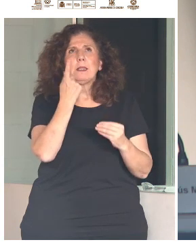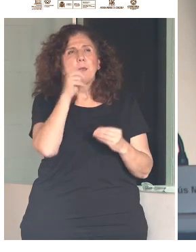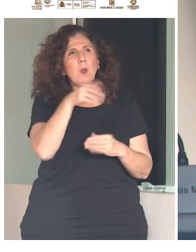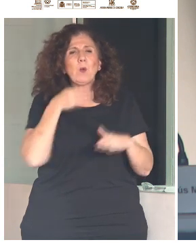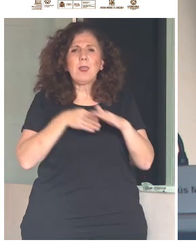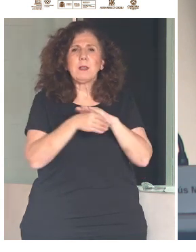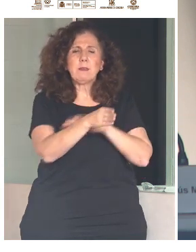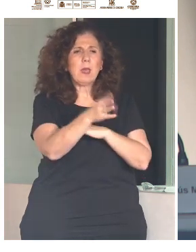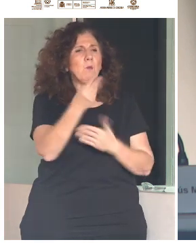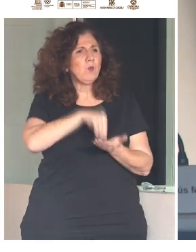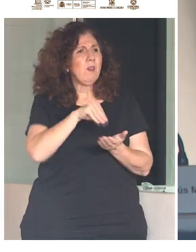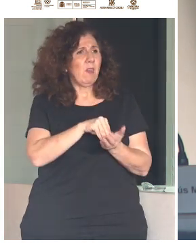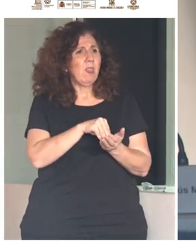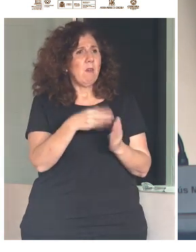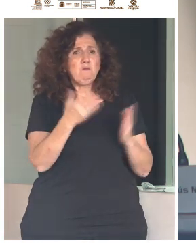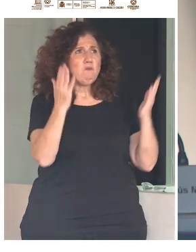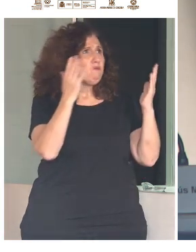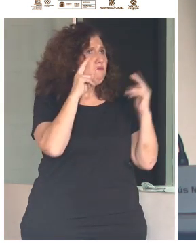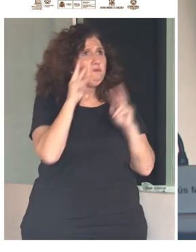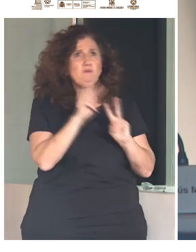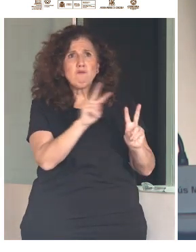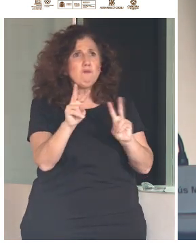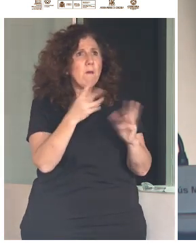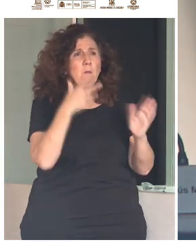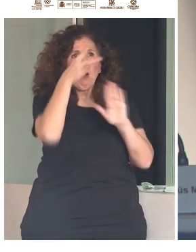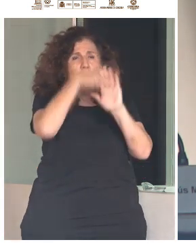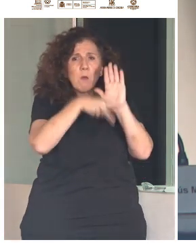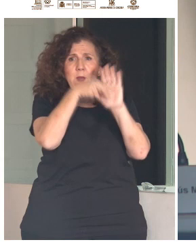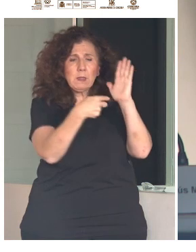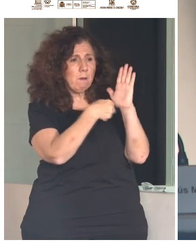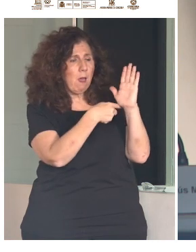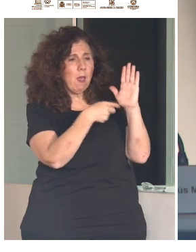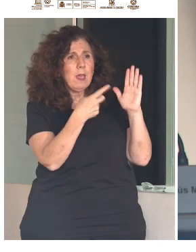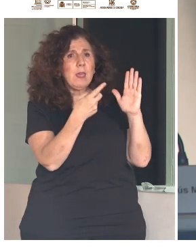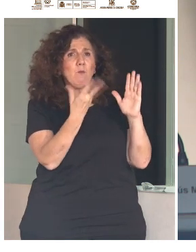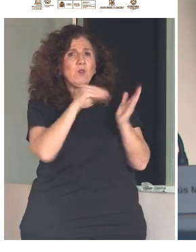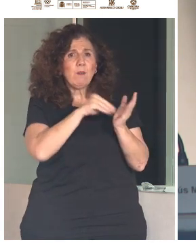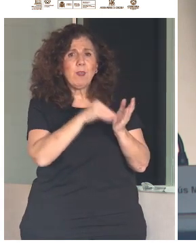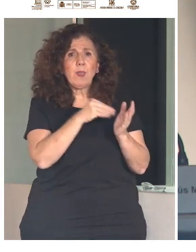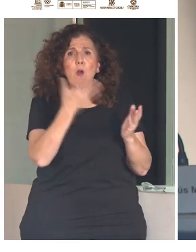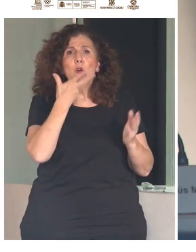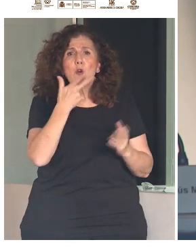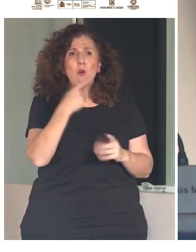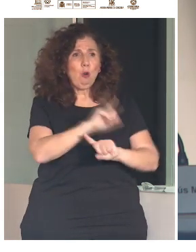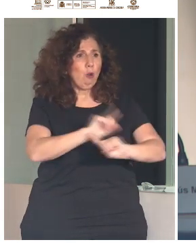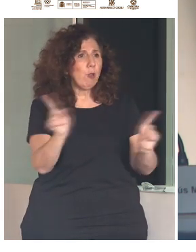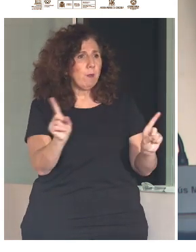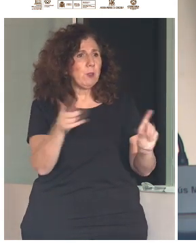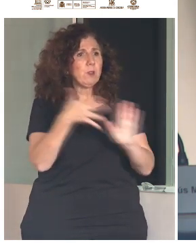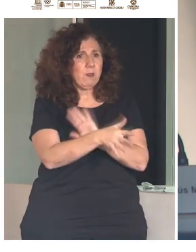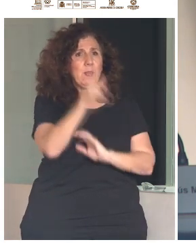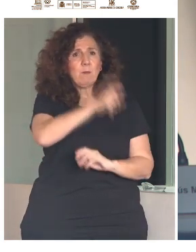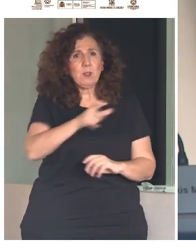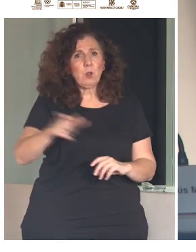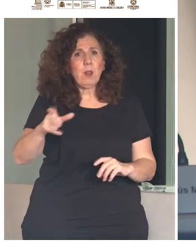hasta en la propia normativa y que su desconocimiento provoca que las personas con discapacidad intelectual y del desarrollo,